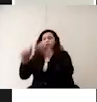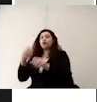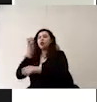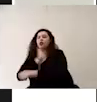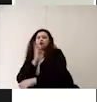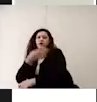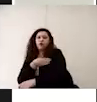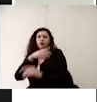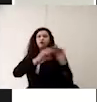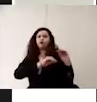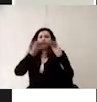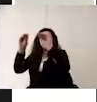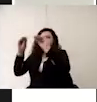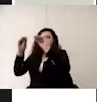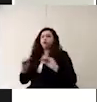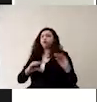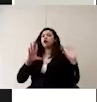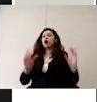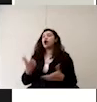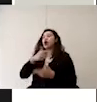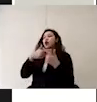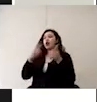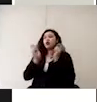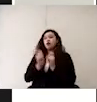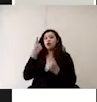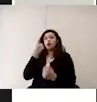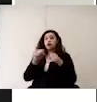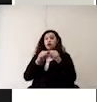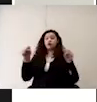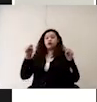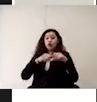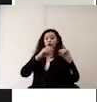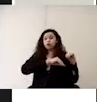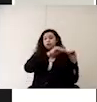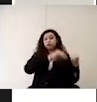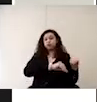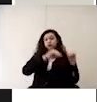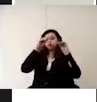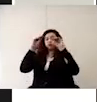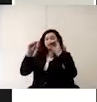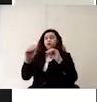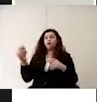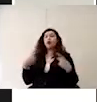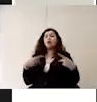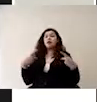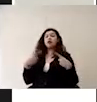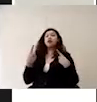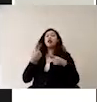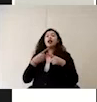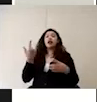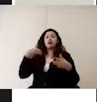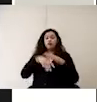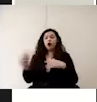es que el grupo esté fijo en un salón y quienes se desplacen a ese salón sean los docentes